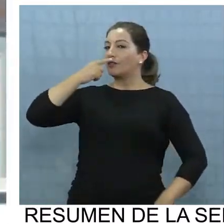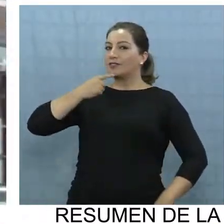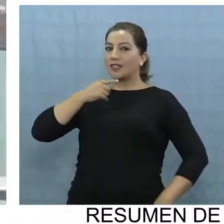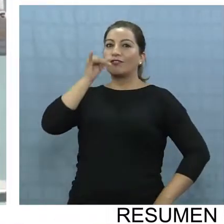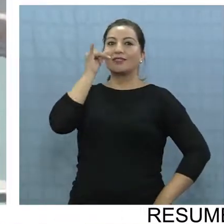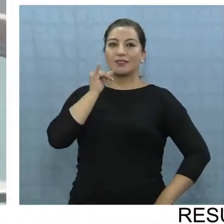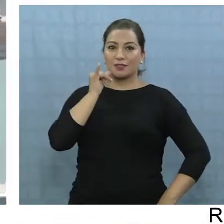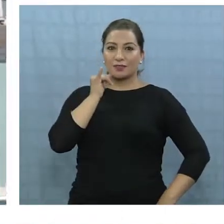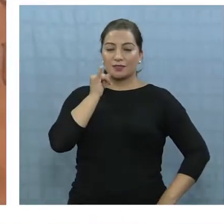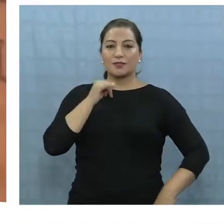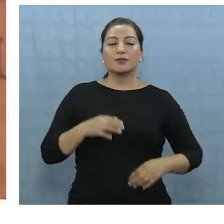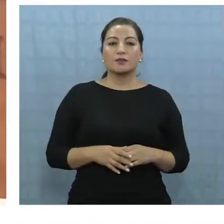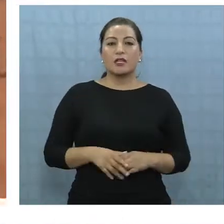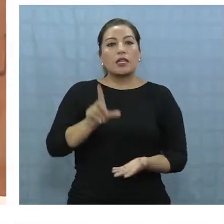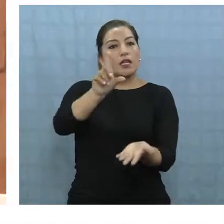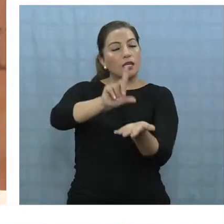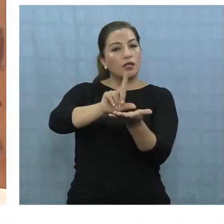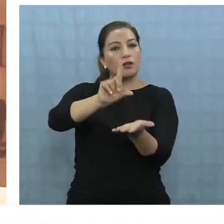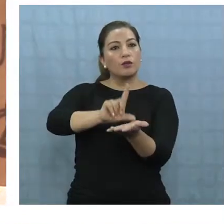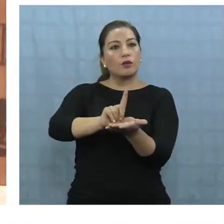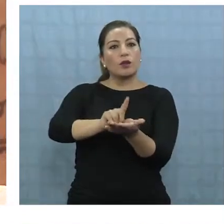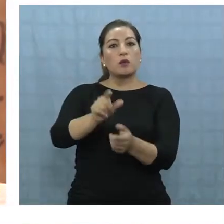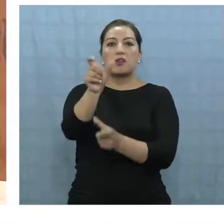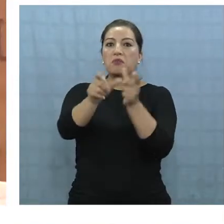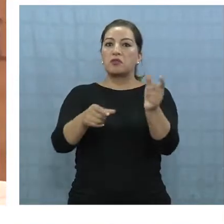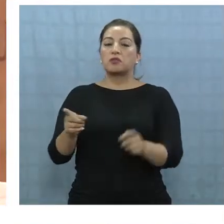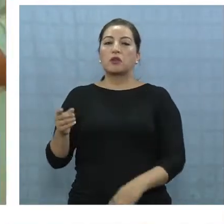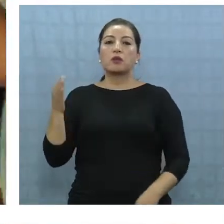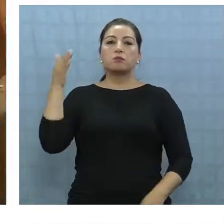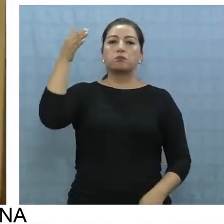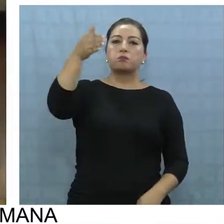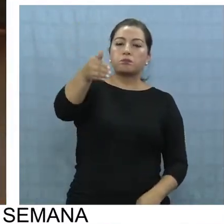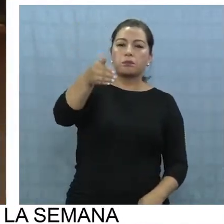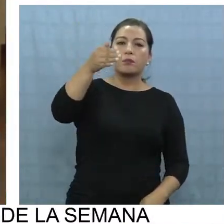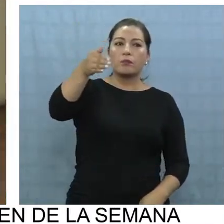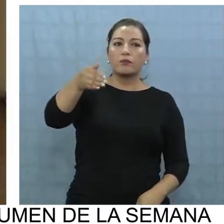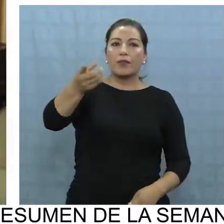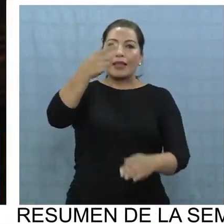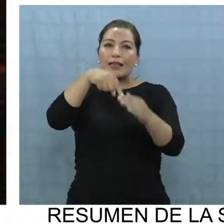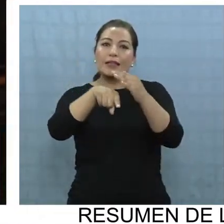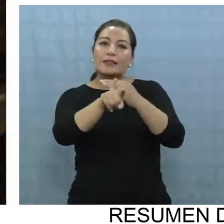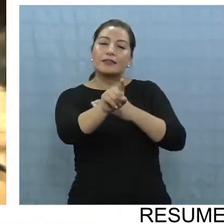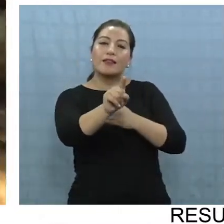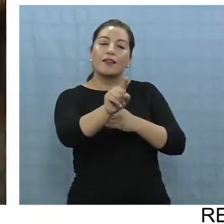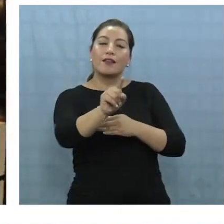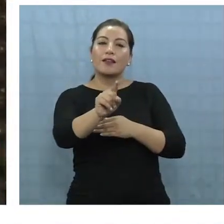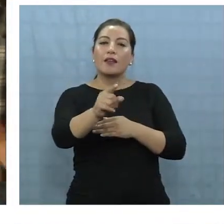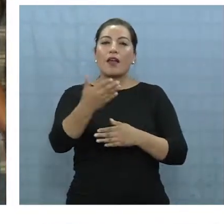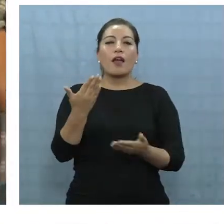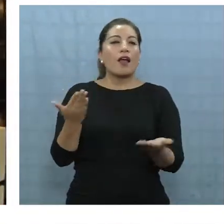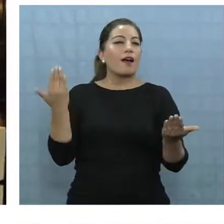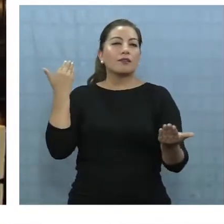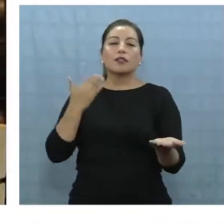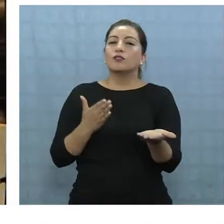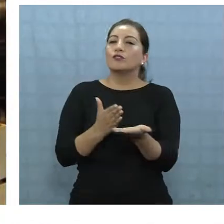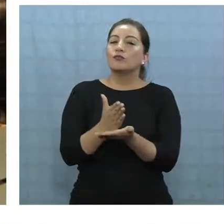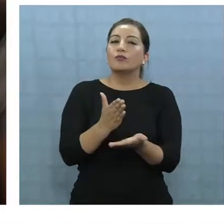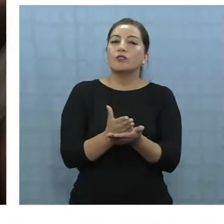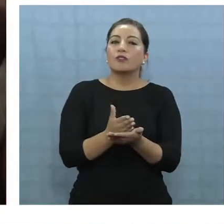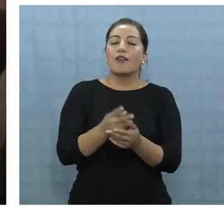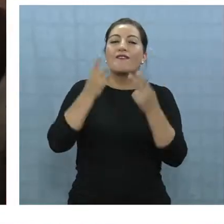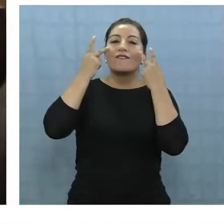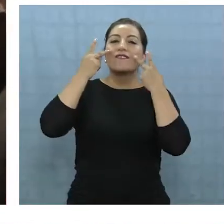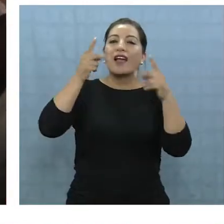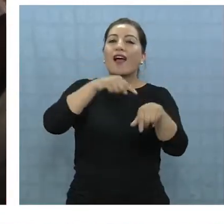Regional de Iquique, lugar donde el visitante puede adentrarse en los orígenes de la vida, viajar en el tiempo y